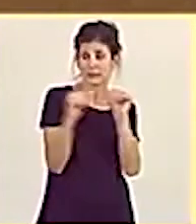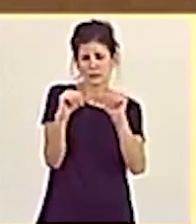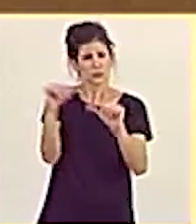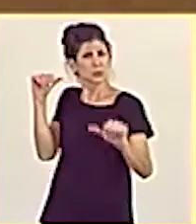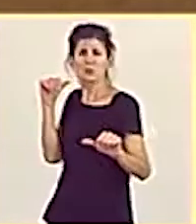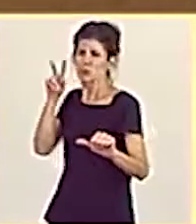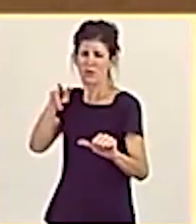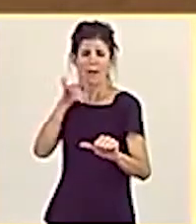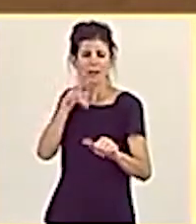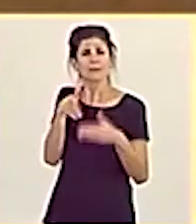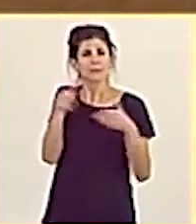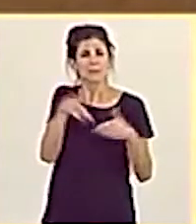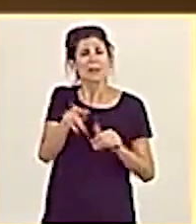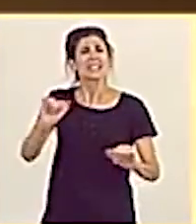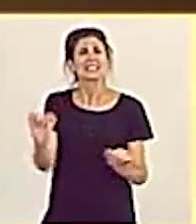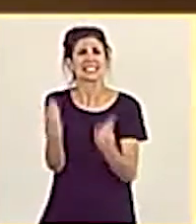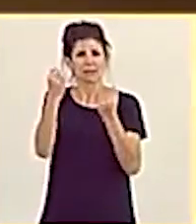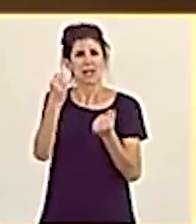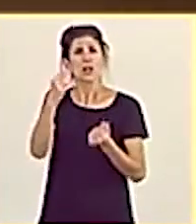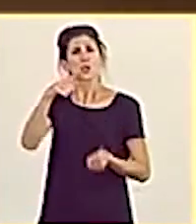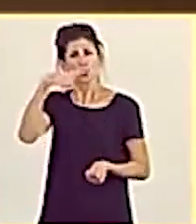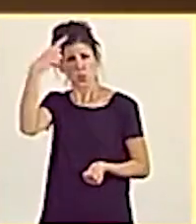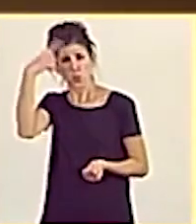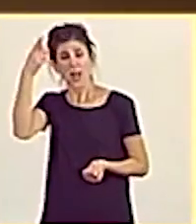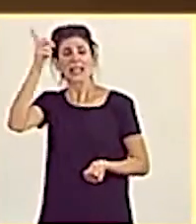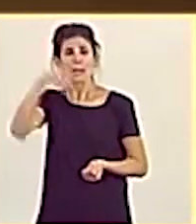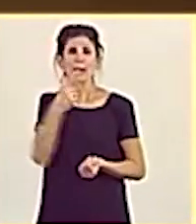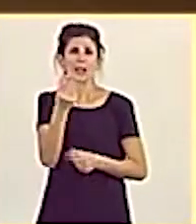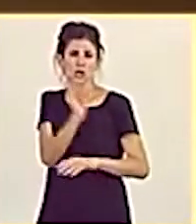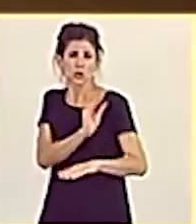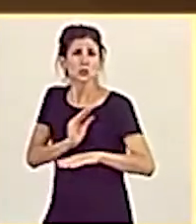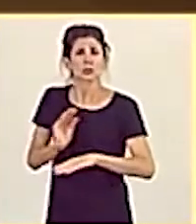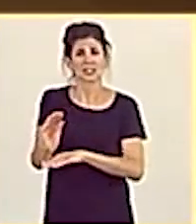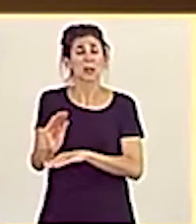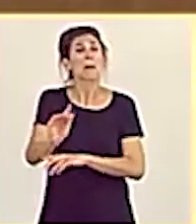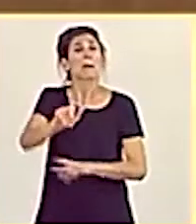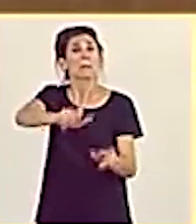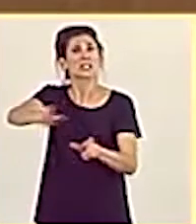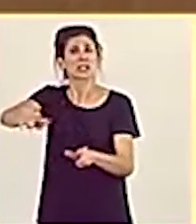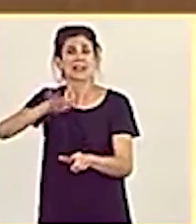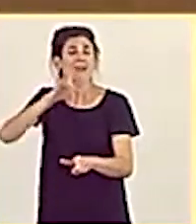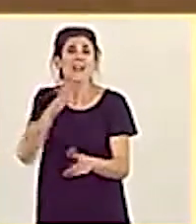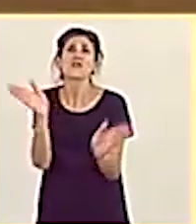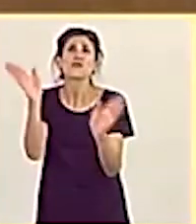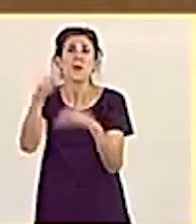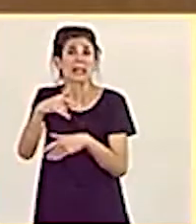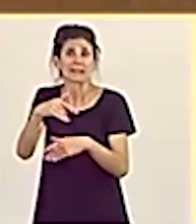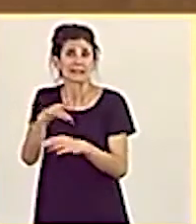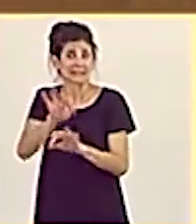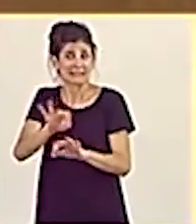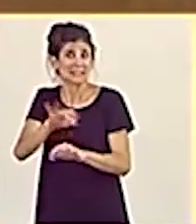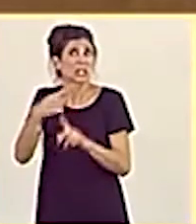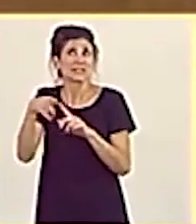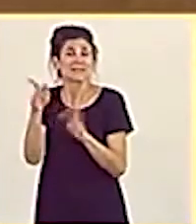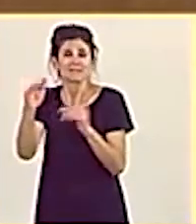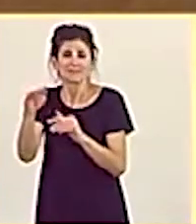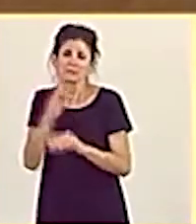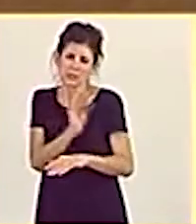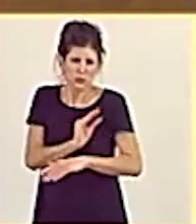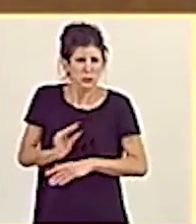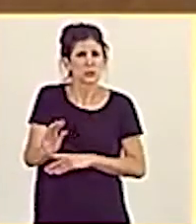en la historia de nuestro país para salvar a la cultura y también un subsidio para las personas que hoy no tienen nada. Fíjese, señora